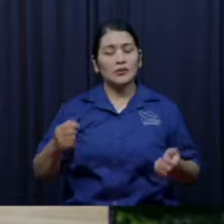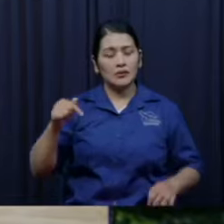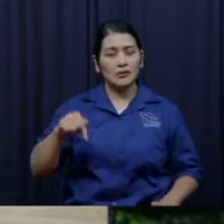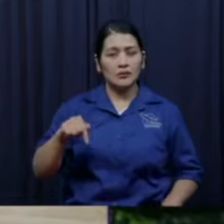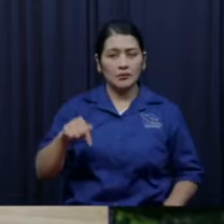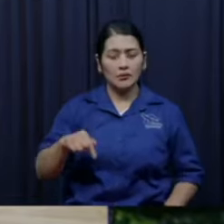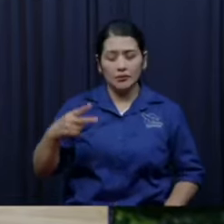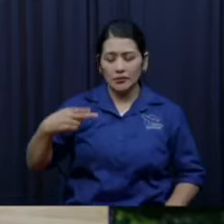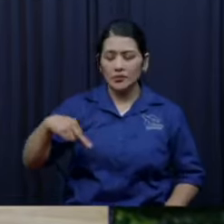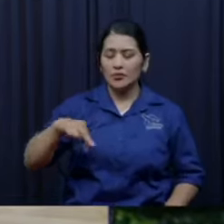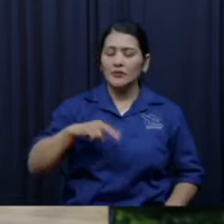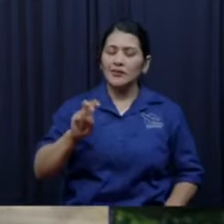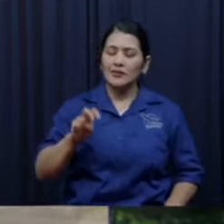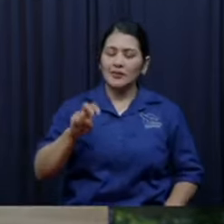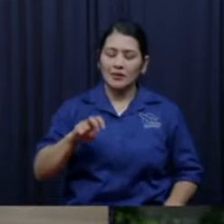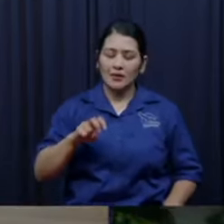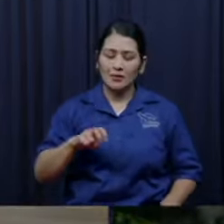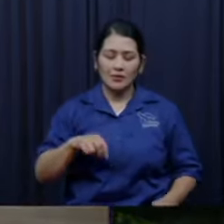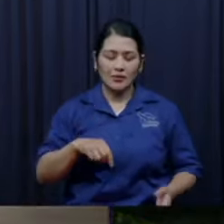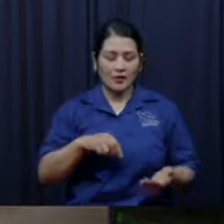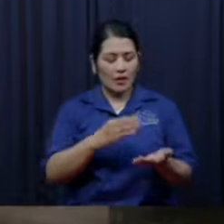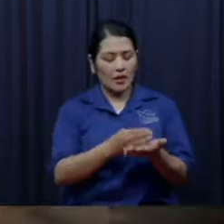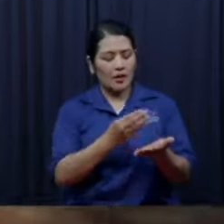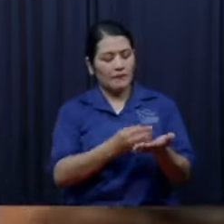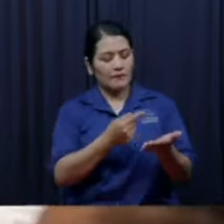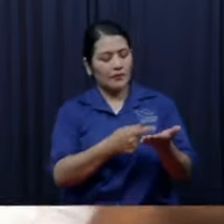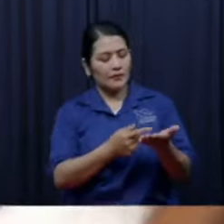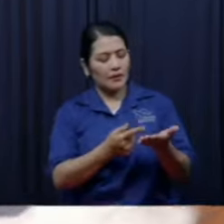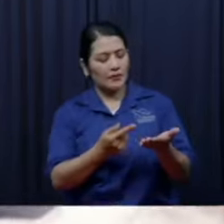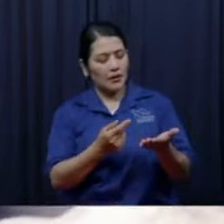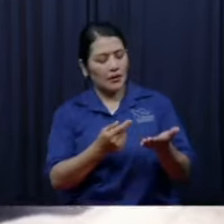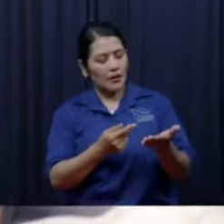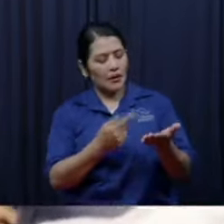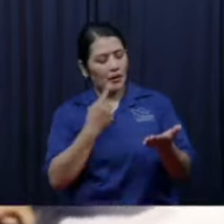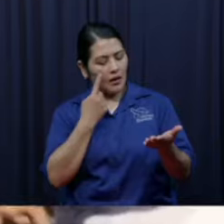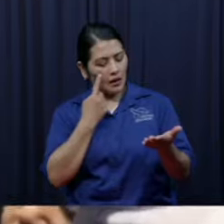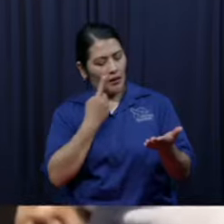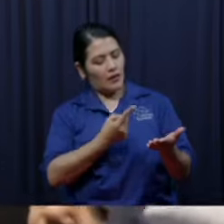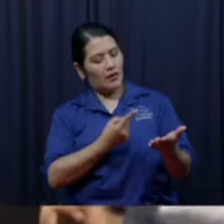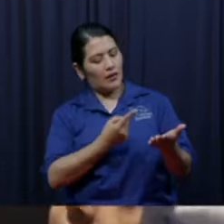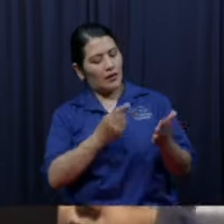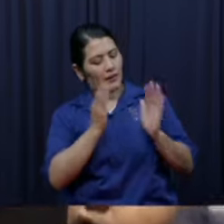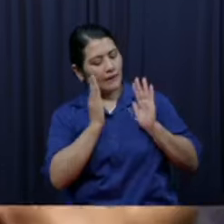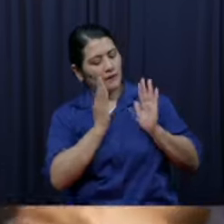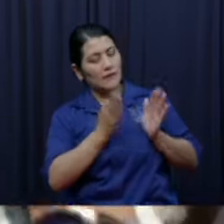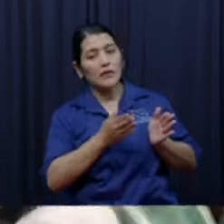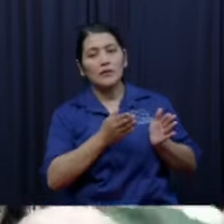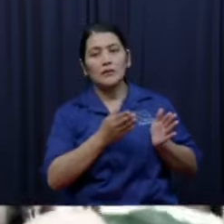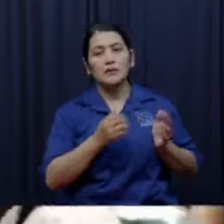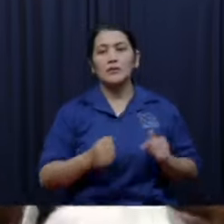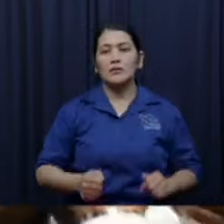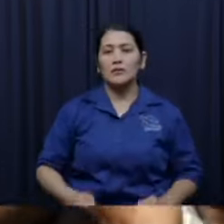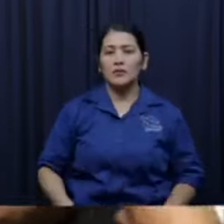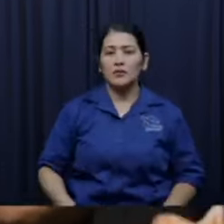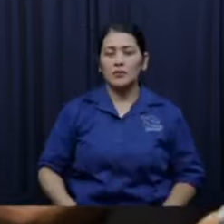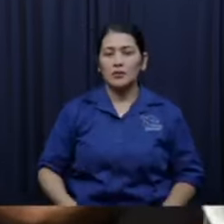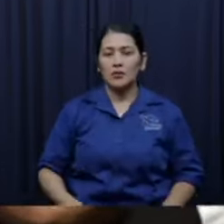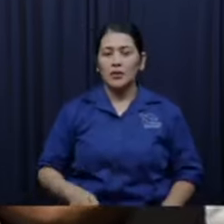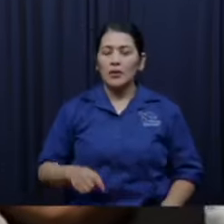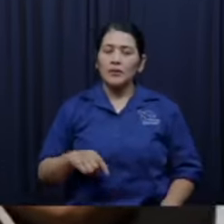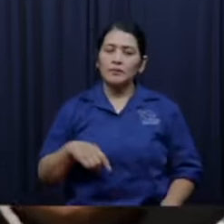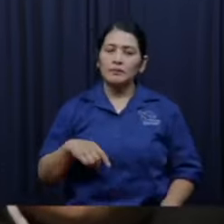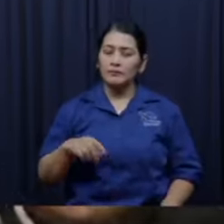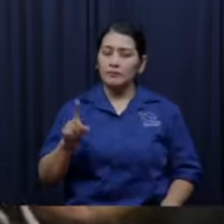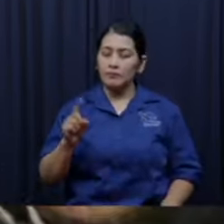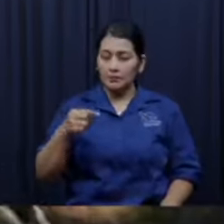algunas cosas, porque la palabra de Dios hermano no es una cosa que pase de moda, a ese mensaje ya lo oí, a ese sí, cómo no,